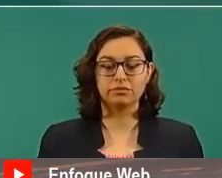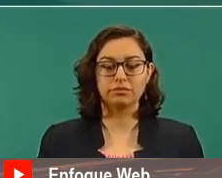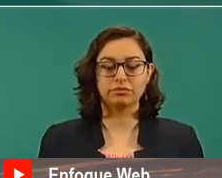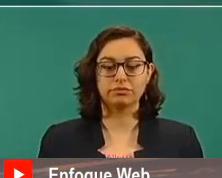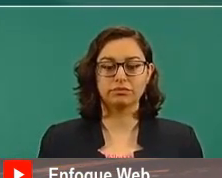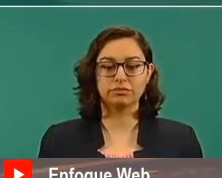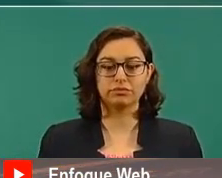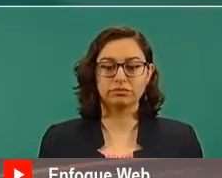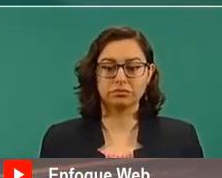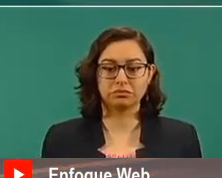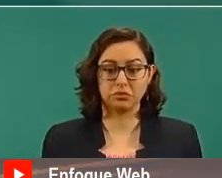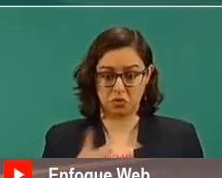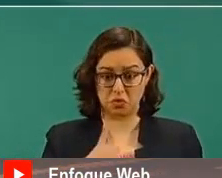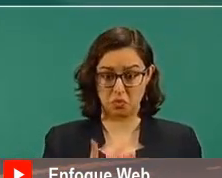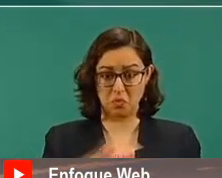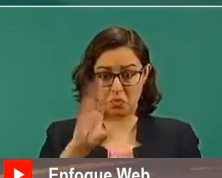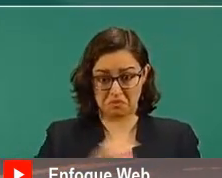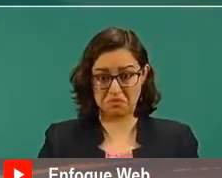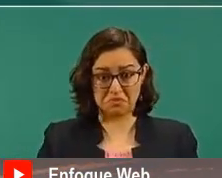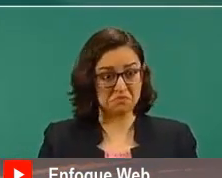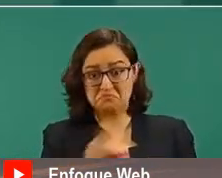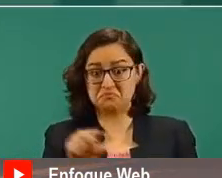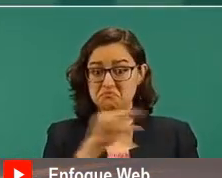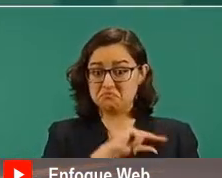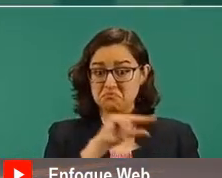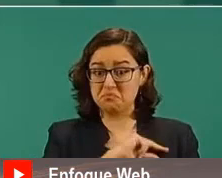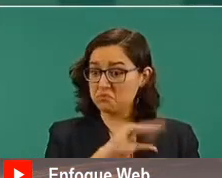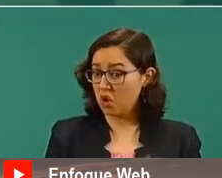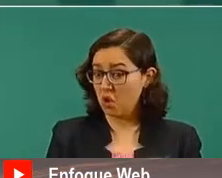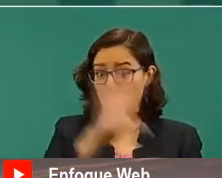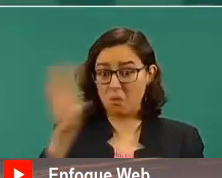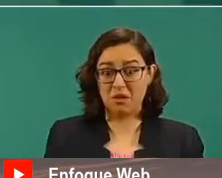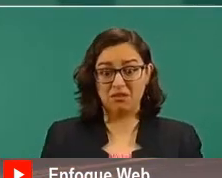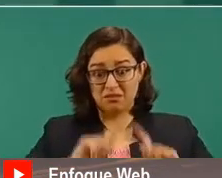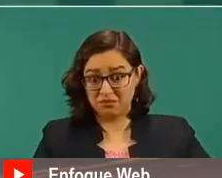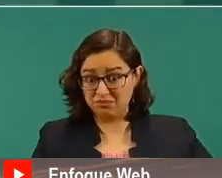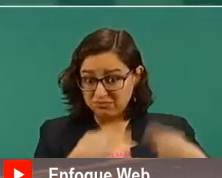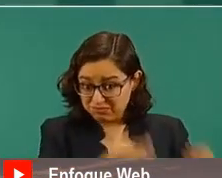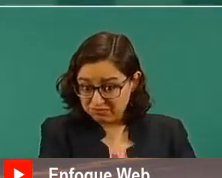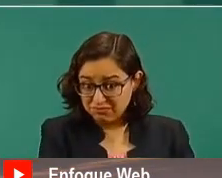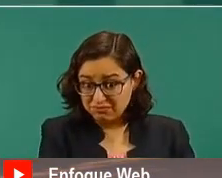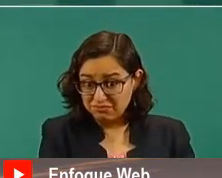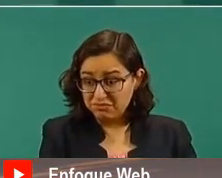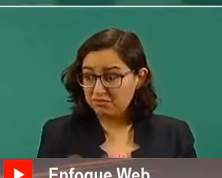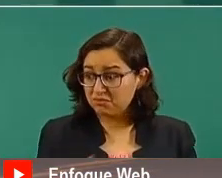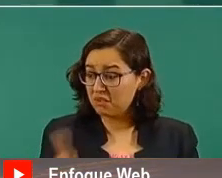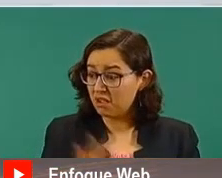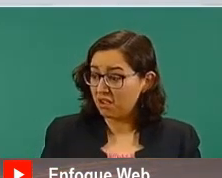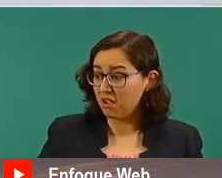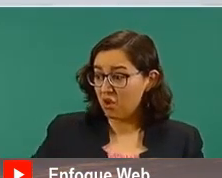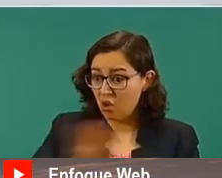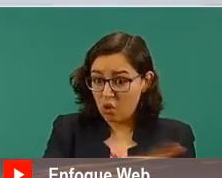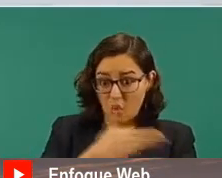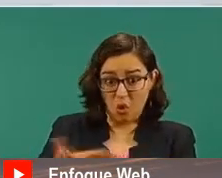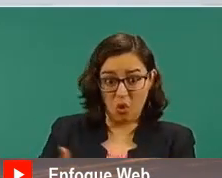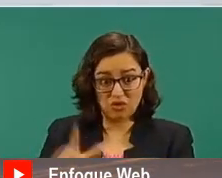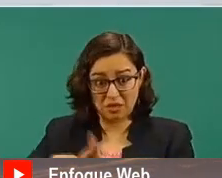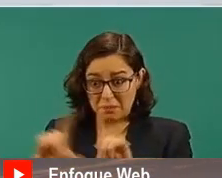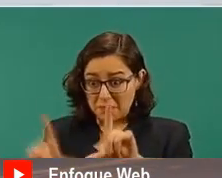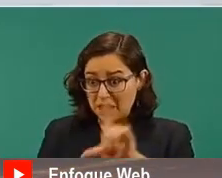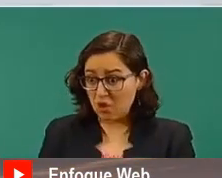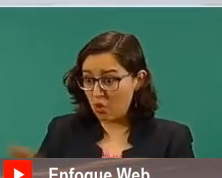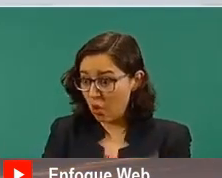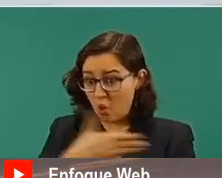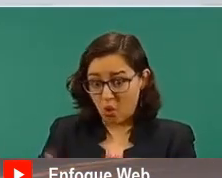aceptar que particulares dañen la hacienda pública y afecten la